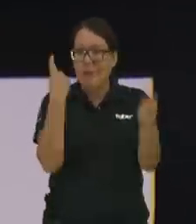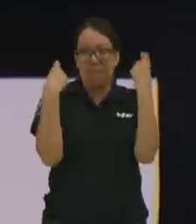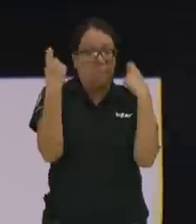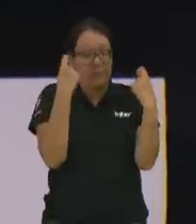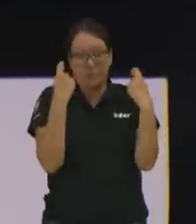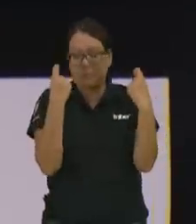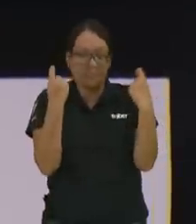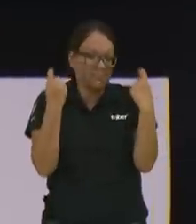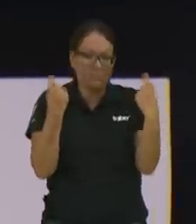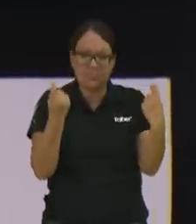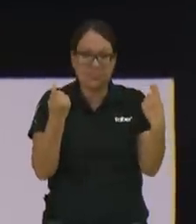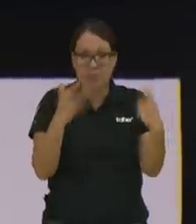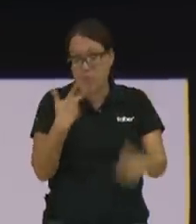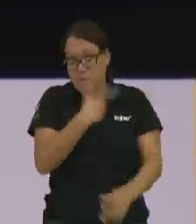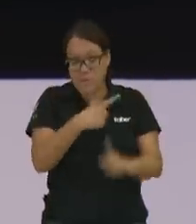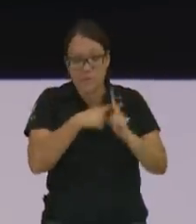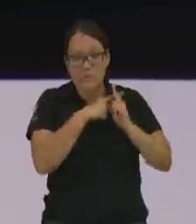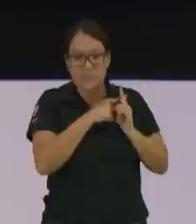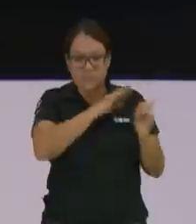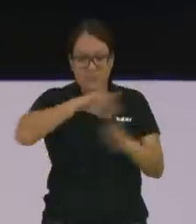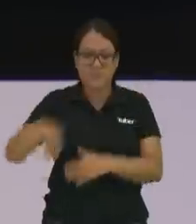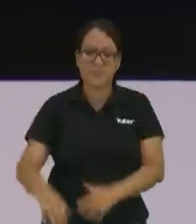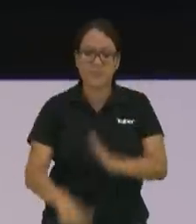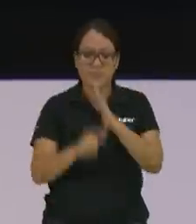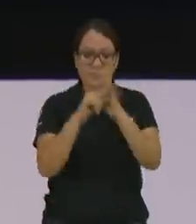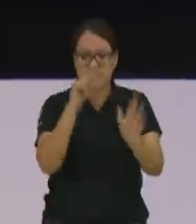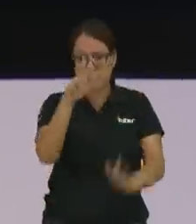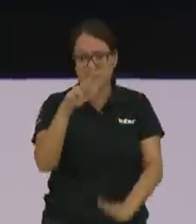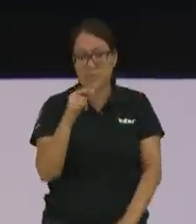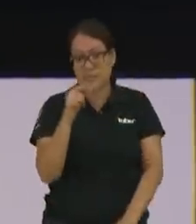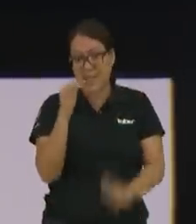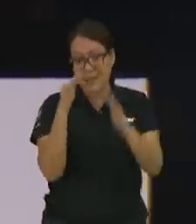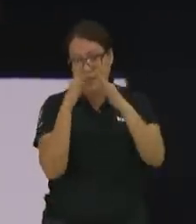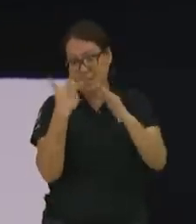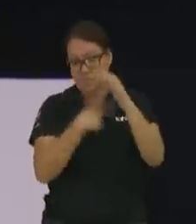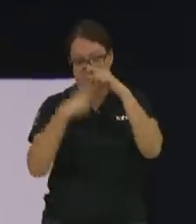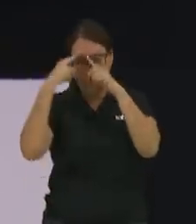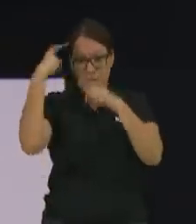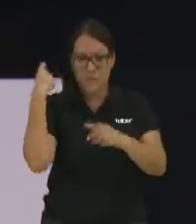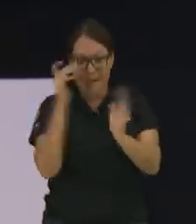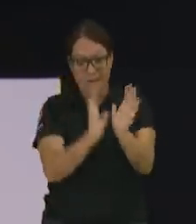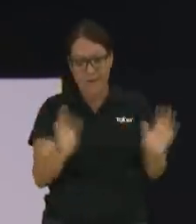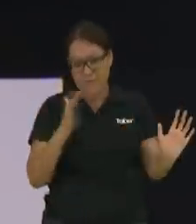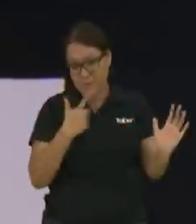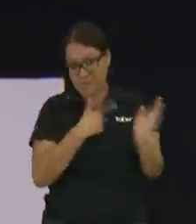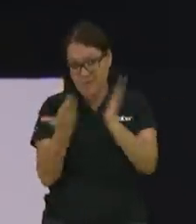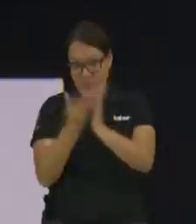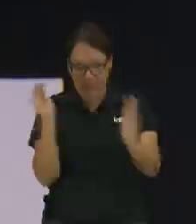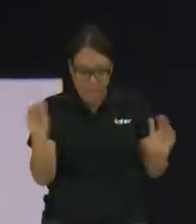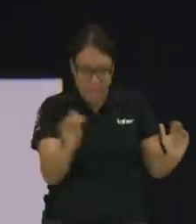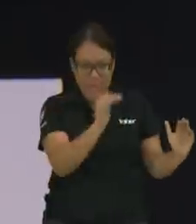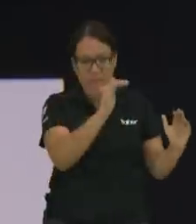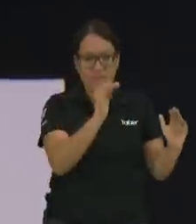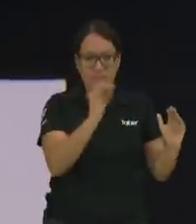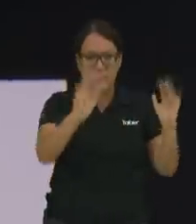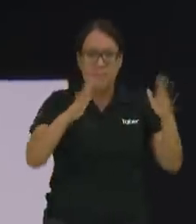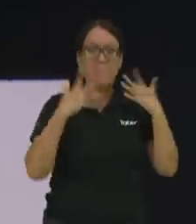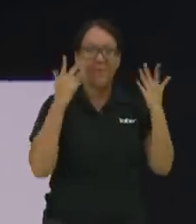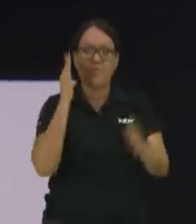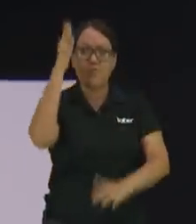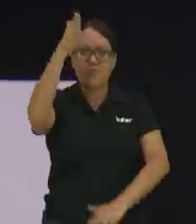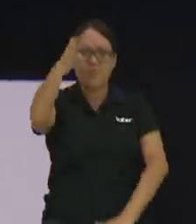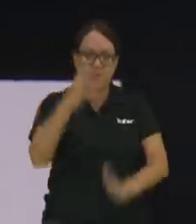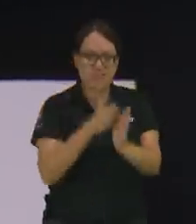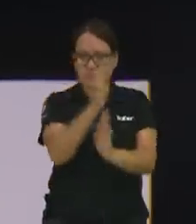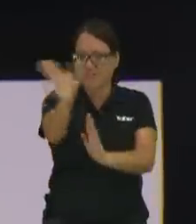creyente en el versículo 3 nos recuerda que hay que instruir a nuestros hijos y al niño para que no se pierda ni